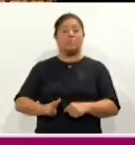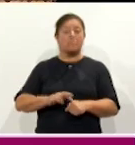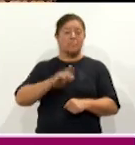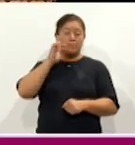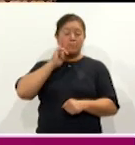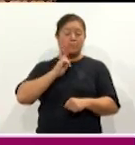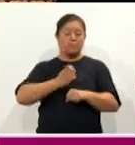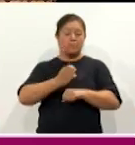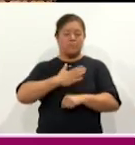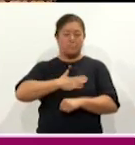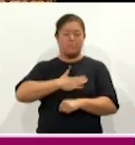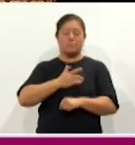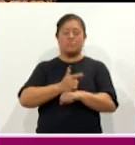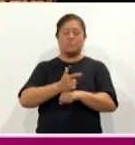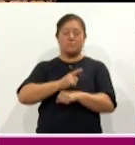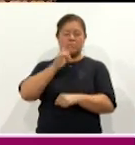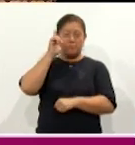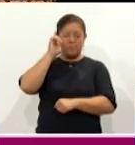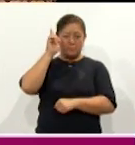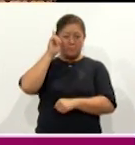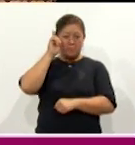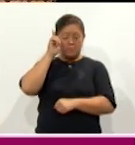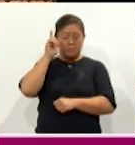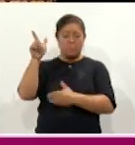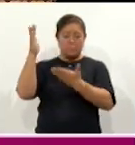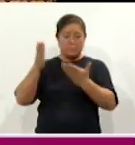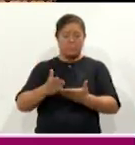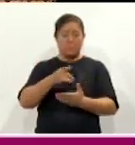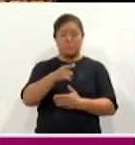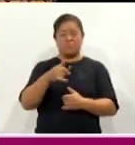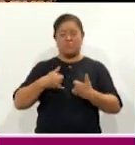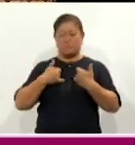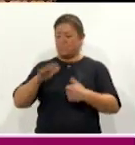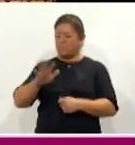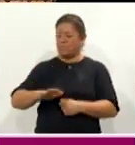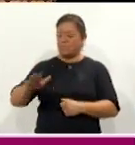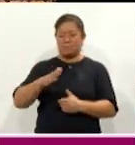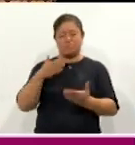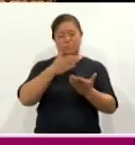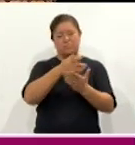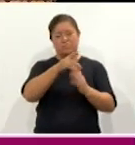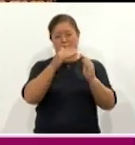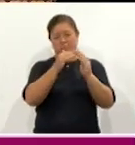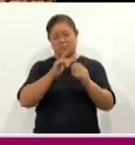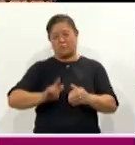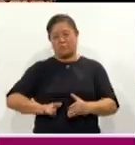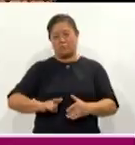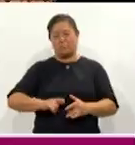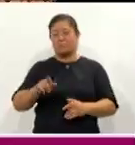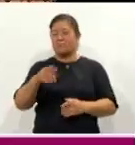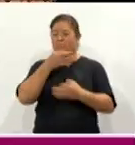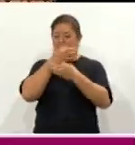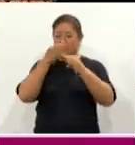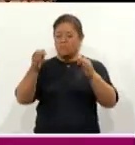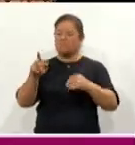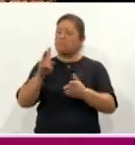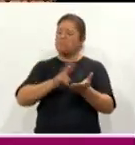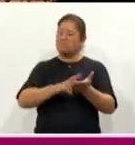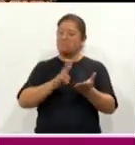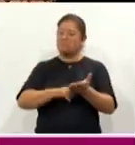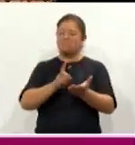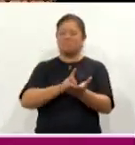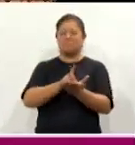estado, la licenciada Lorena Cuellar Cisneros, recibió a estos jóvenes en casa de gobierno destacando su valentía al tomar esta decisión.